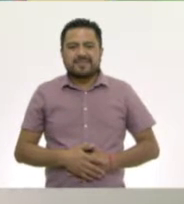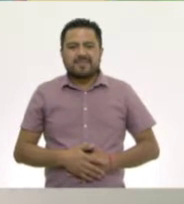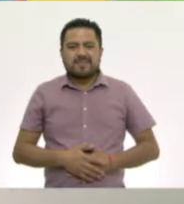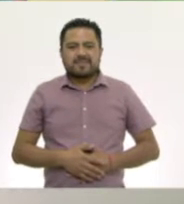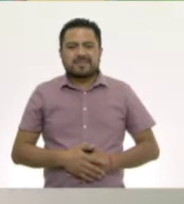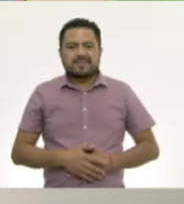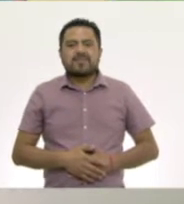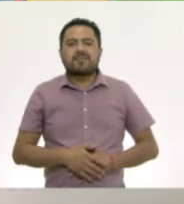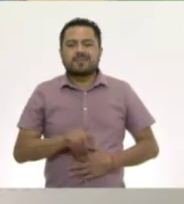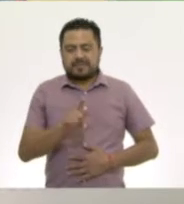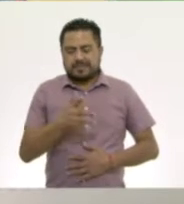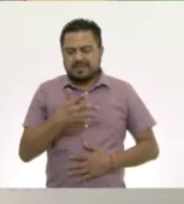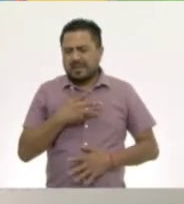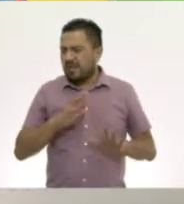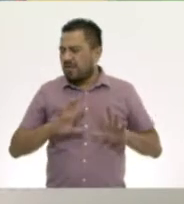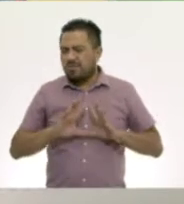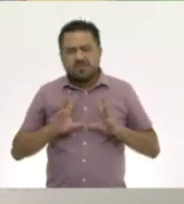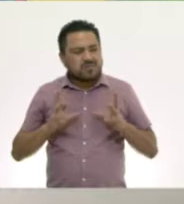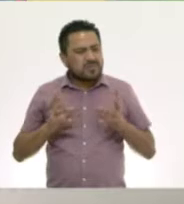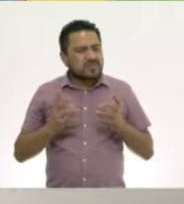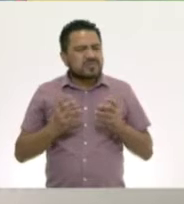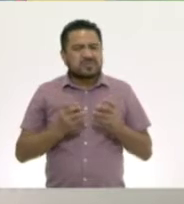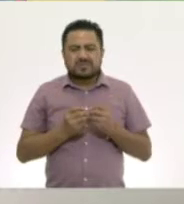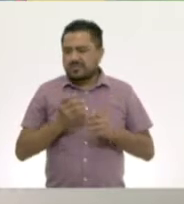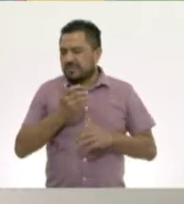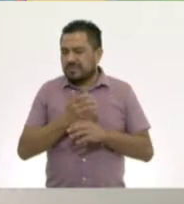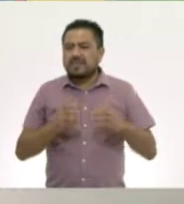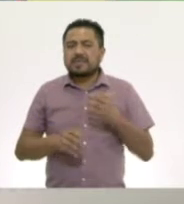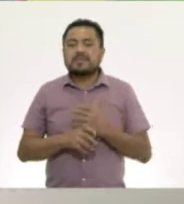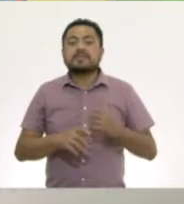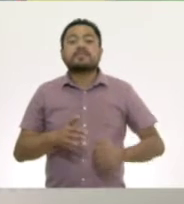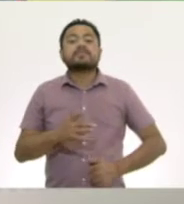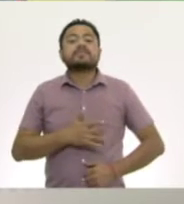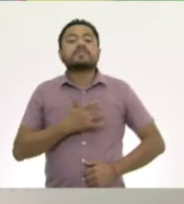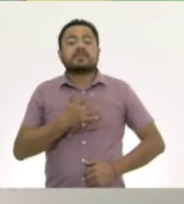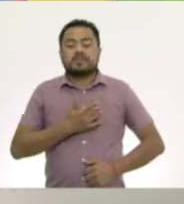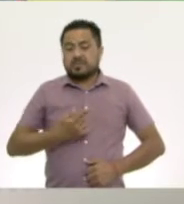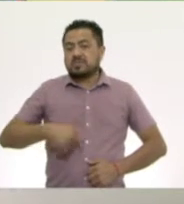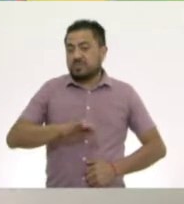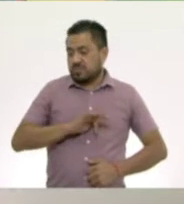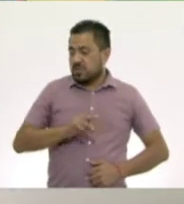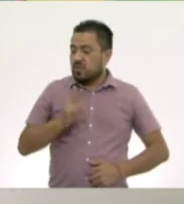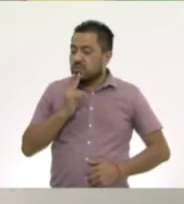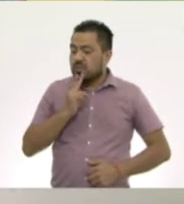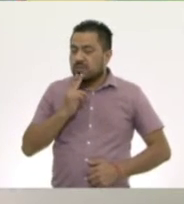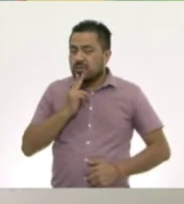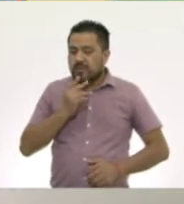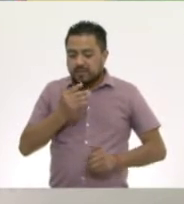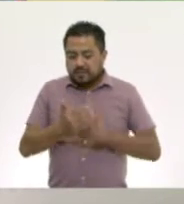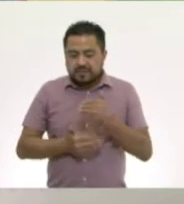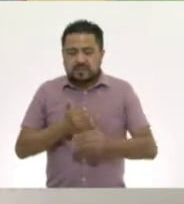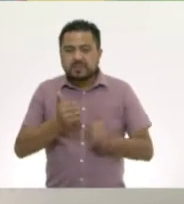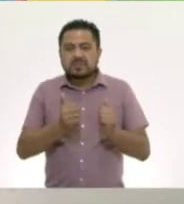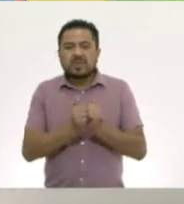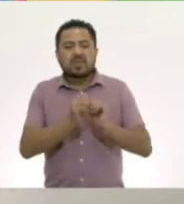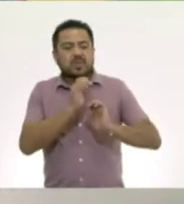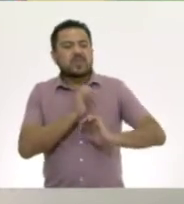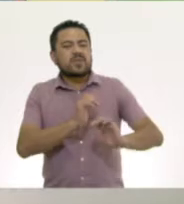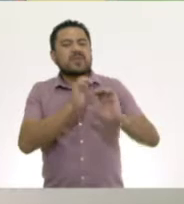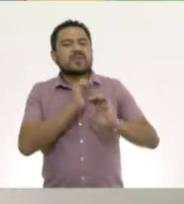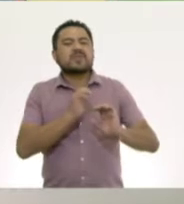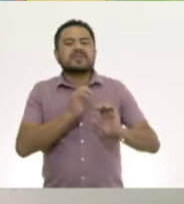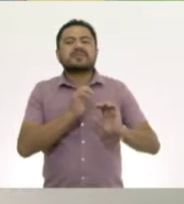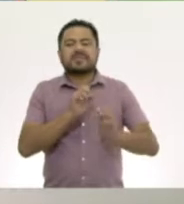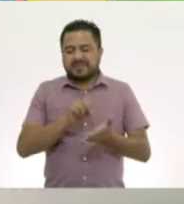Ya que tenemos todos estos objetos, ¿qué les parece si los utilizamos para seguir el ritmo de nuestra canción Cucú